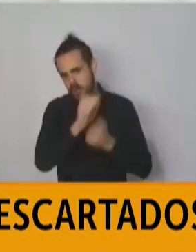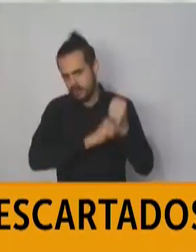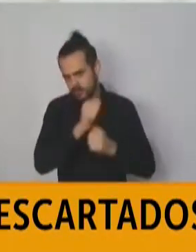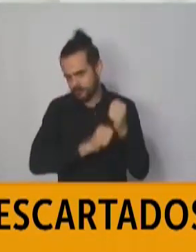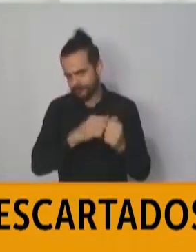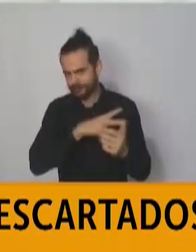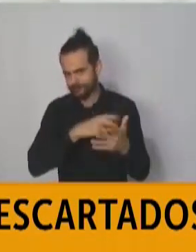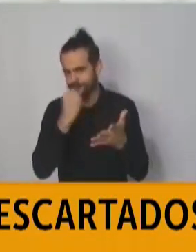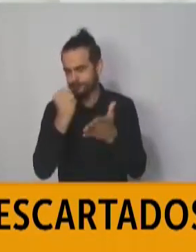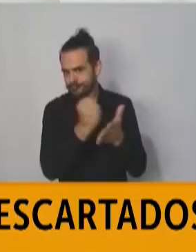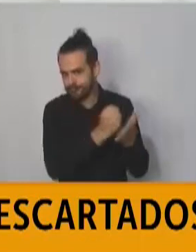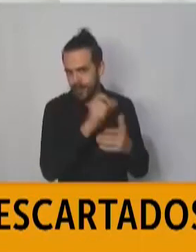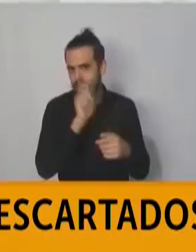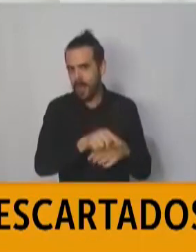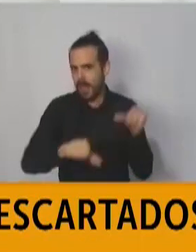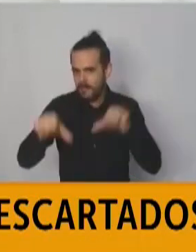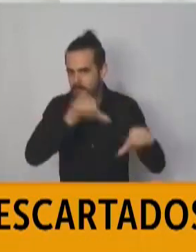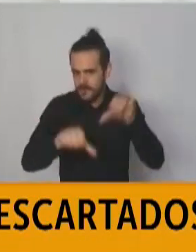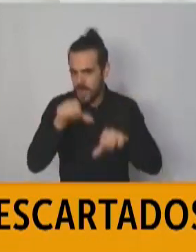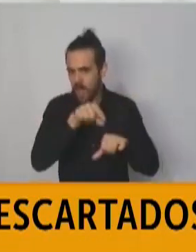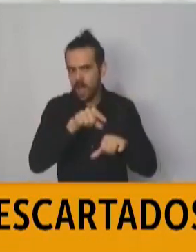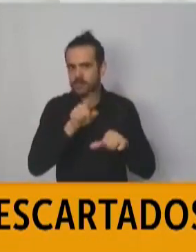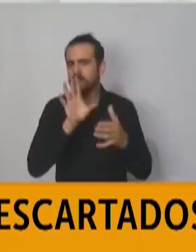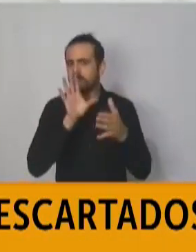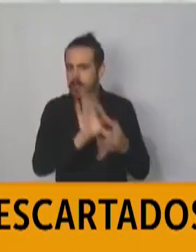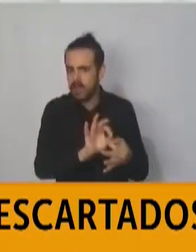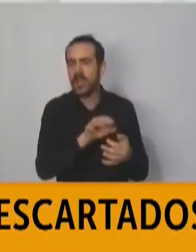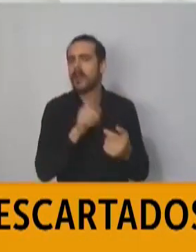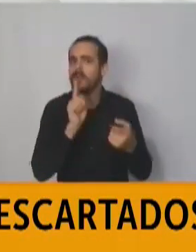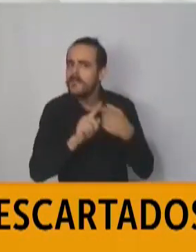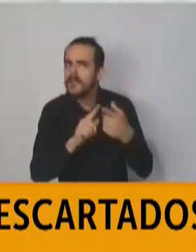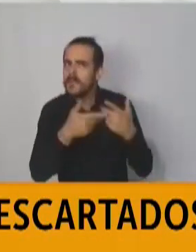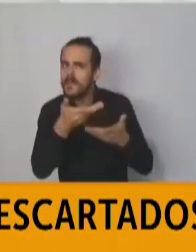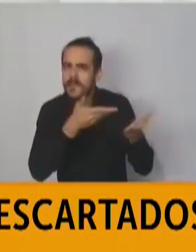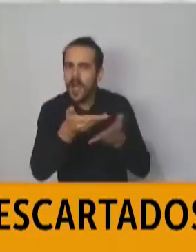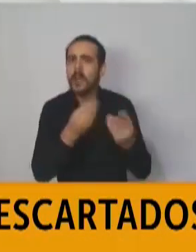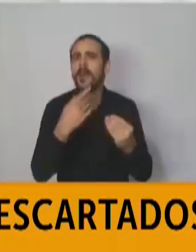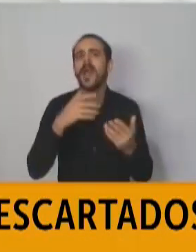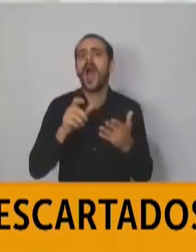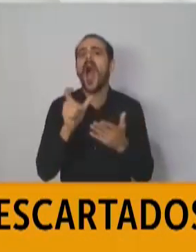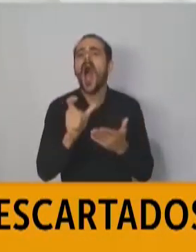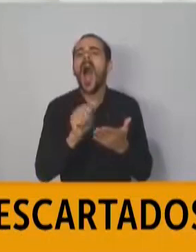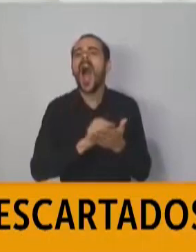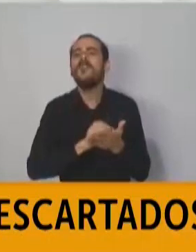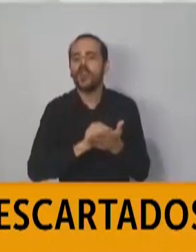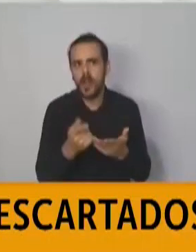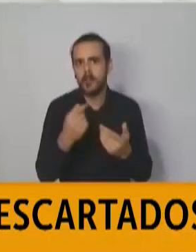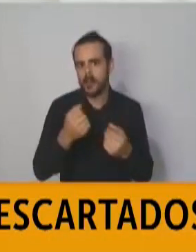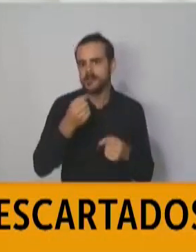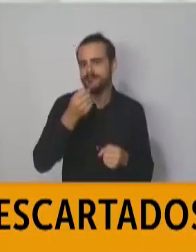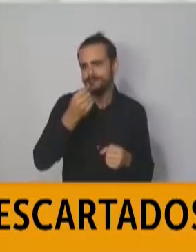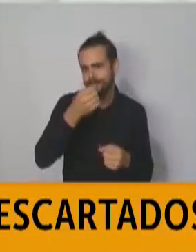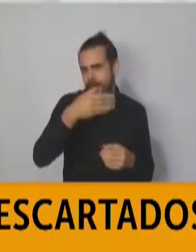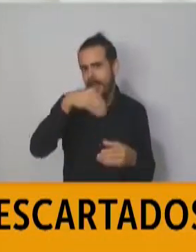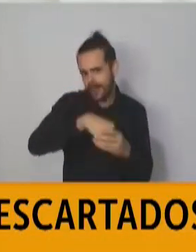de la química para el tema de los jabones, ya sea jabón de uso doméstico, jabón de uso sanitario,